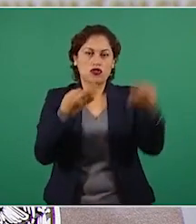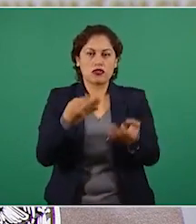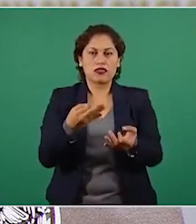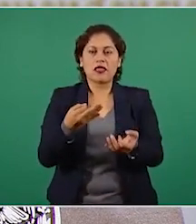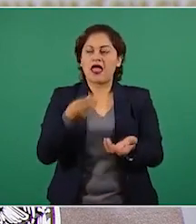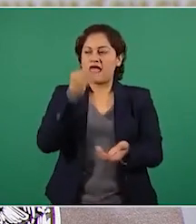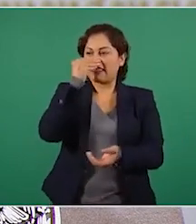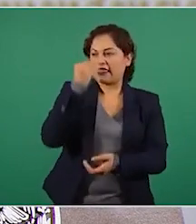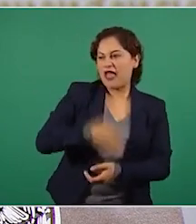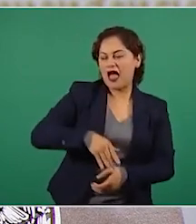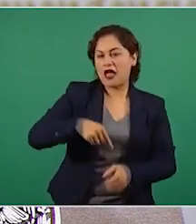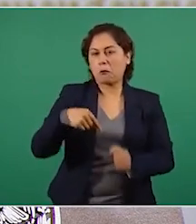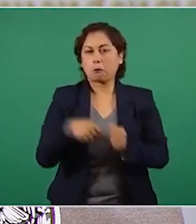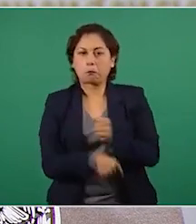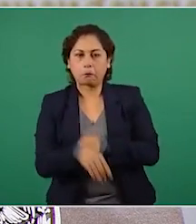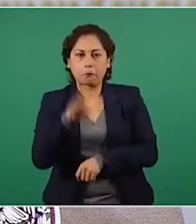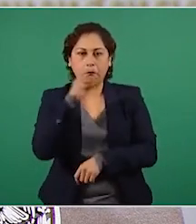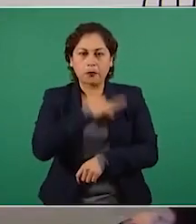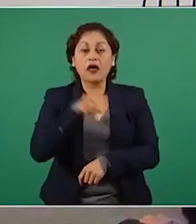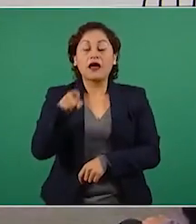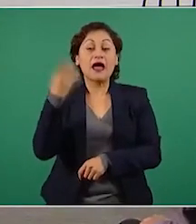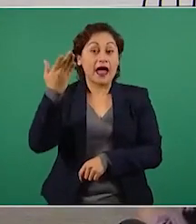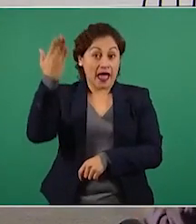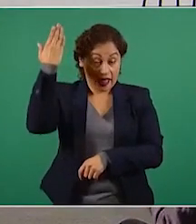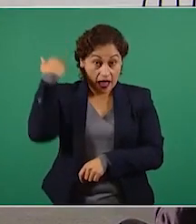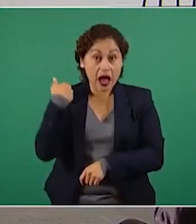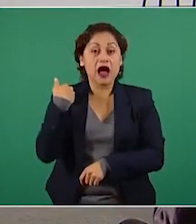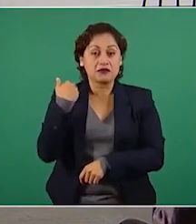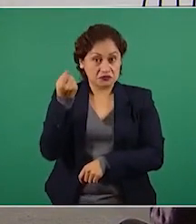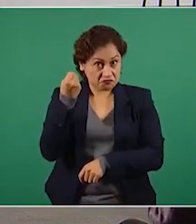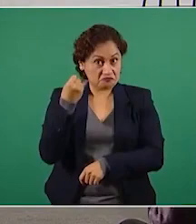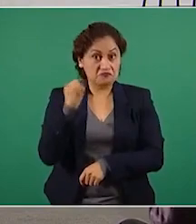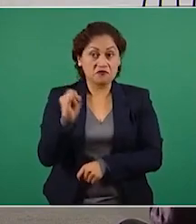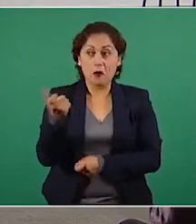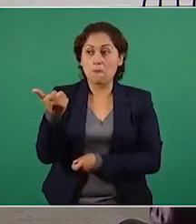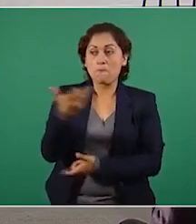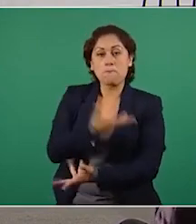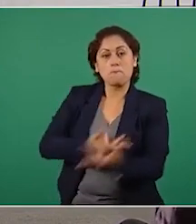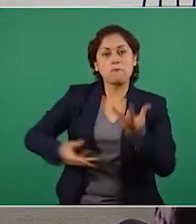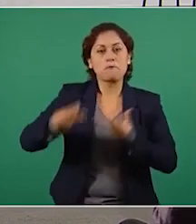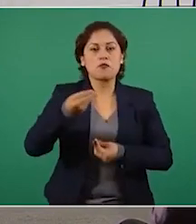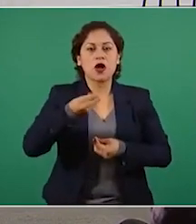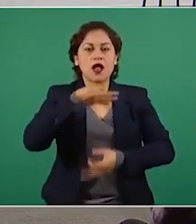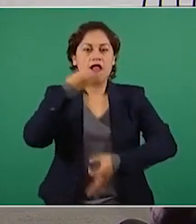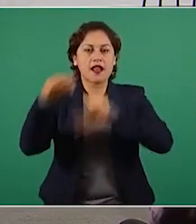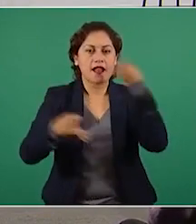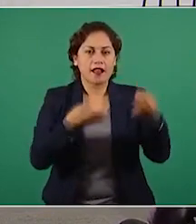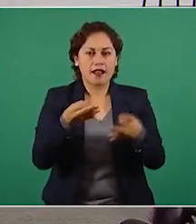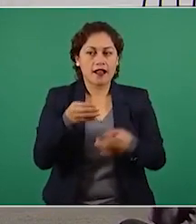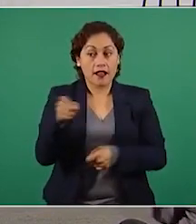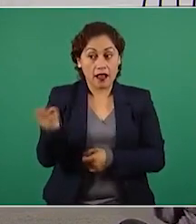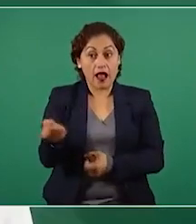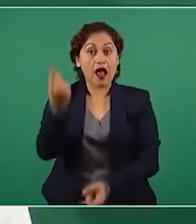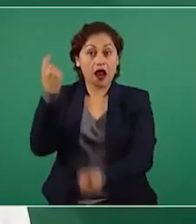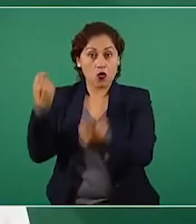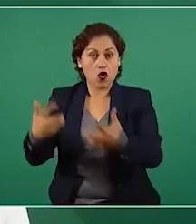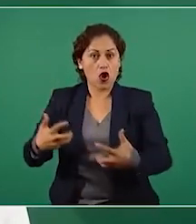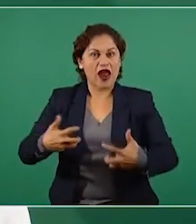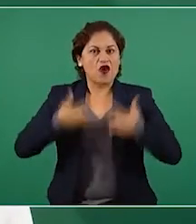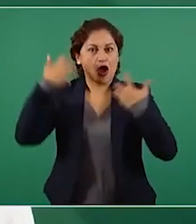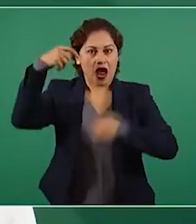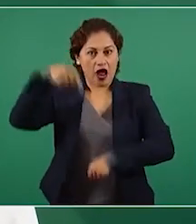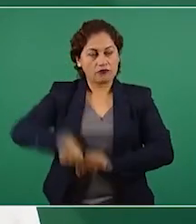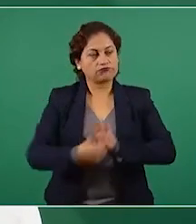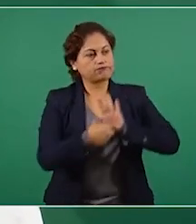Muchos de ellos lucraban con la información y están muy enojados de que se les puede exhibir en esta sección. En su